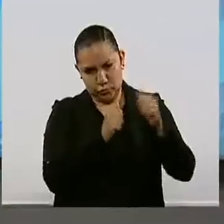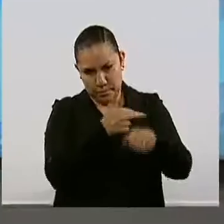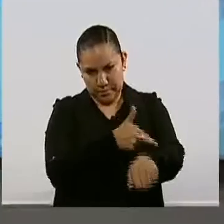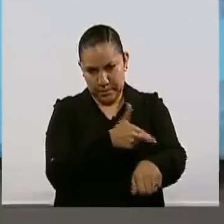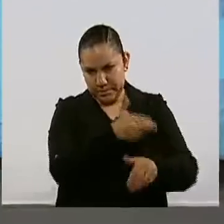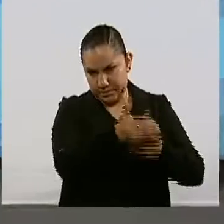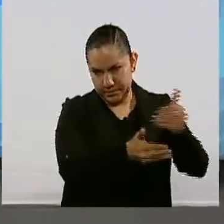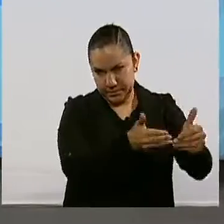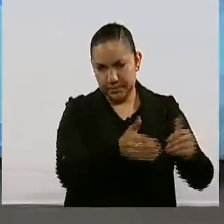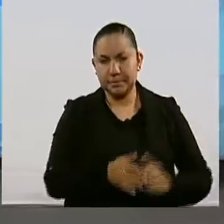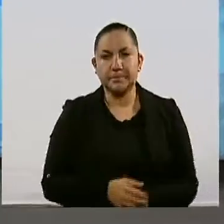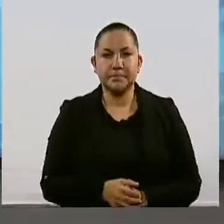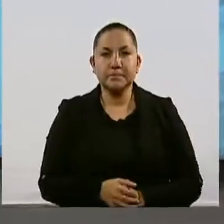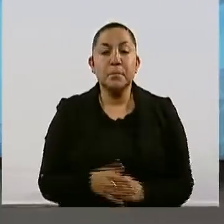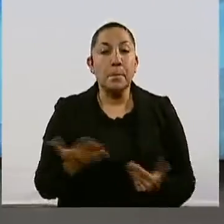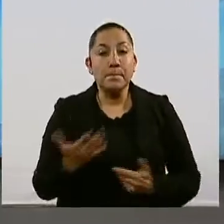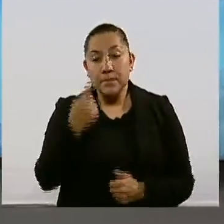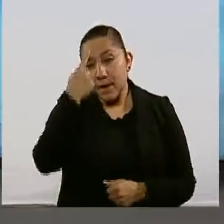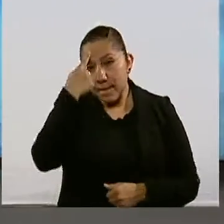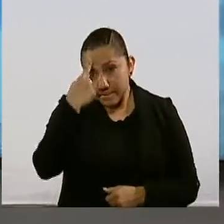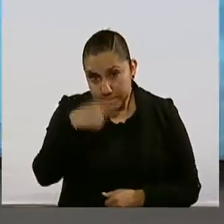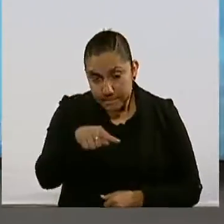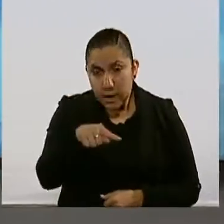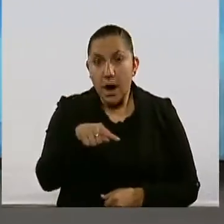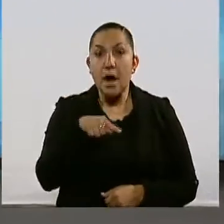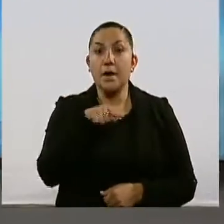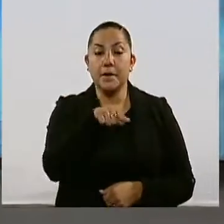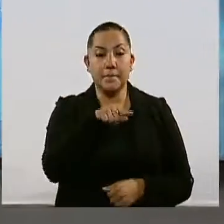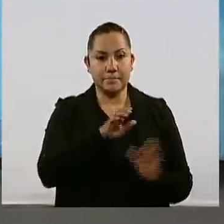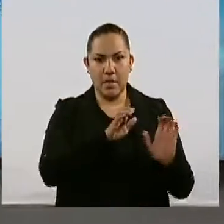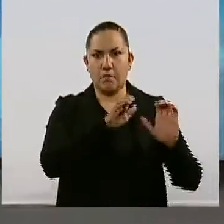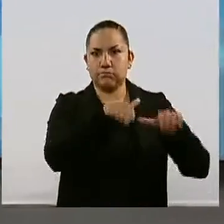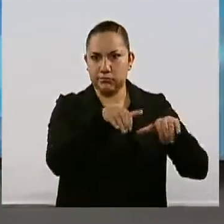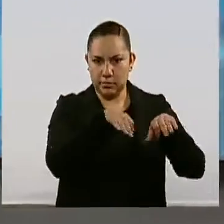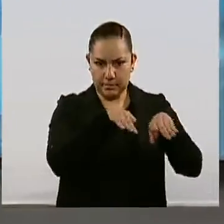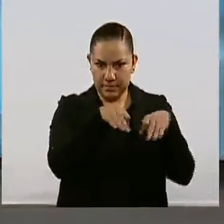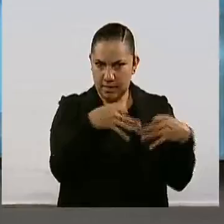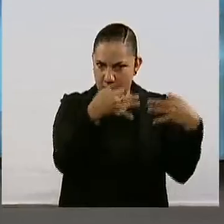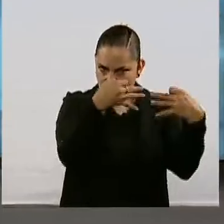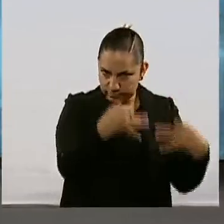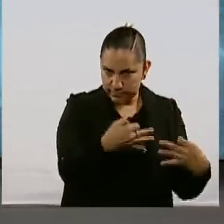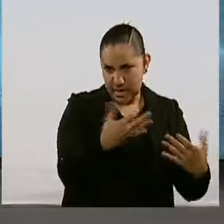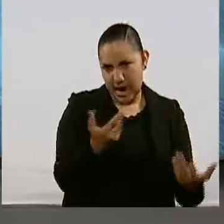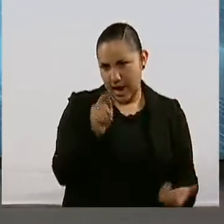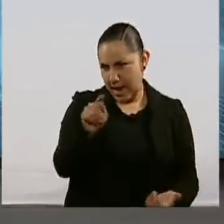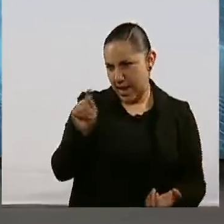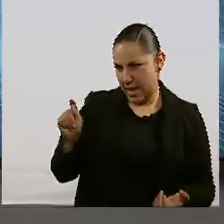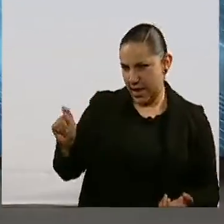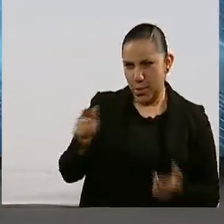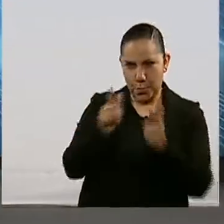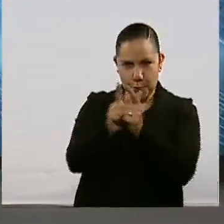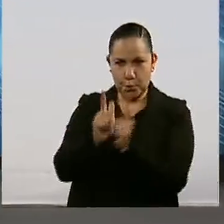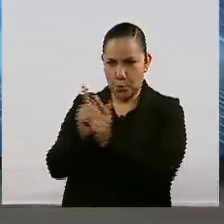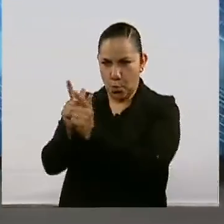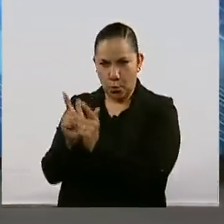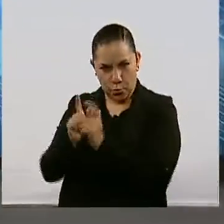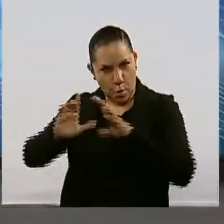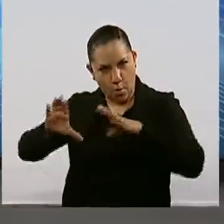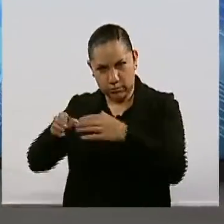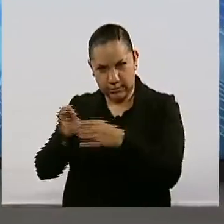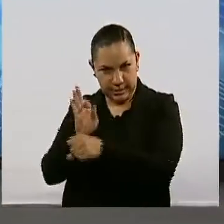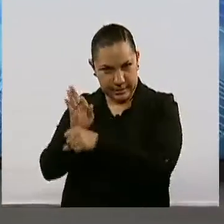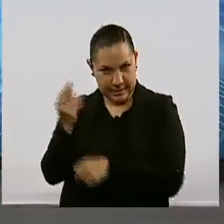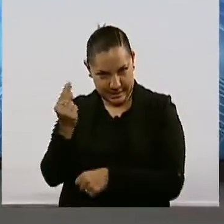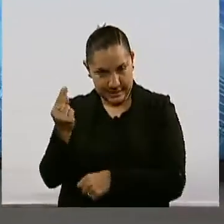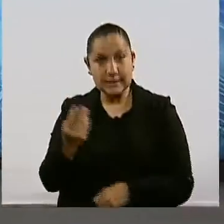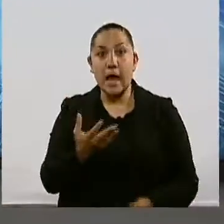Y mire, con el objetivo de garantizar el acceso a un empleo digno a sectores vulnerables de la sociedad, se aprobaron reformas para